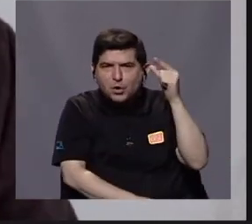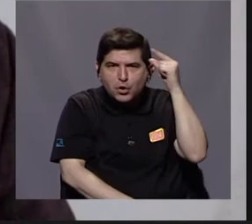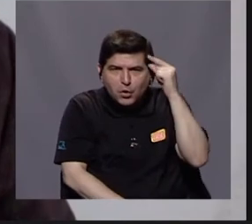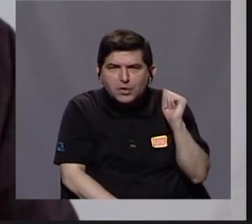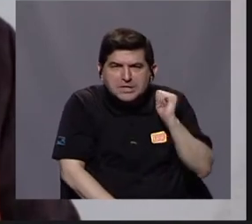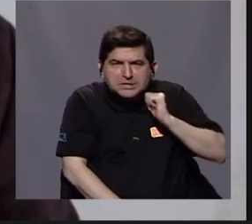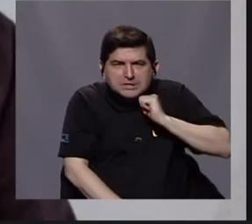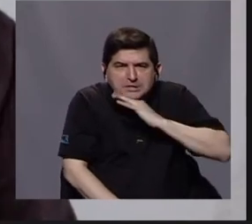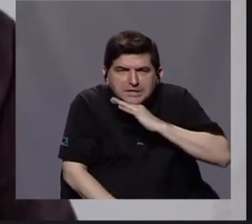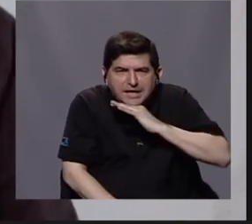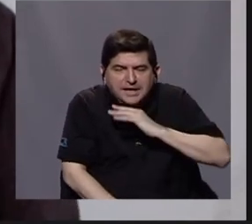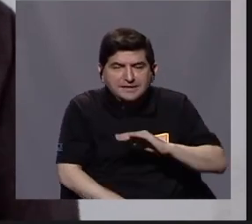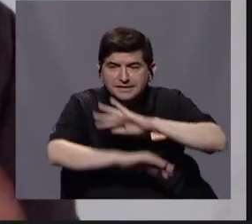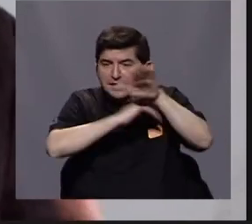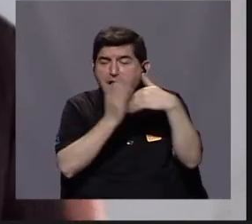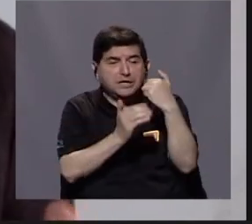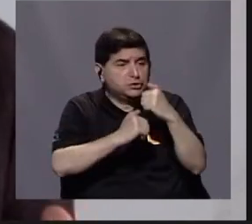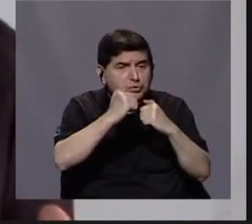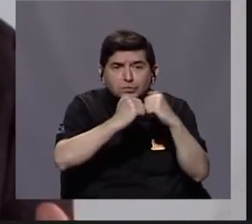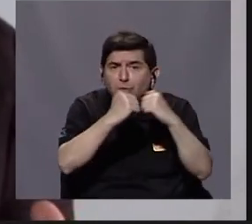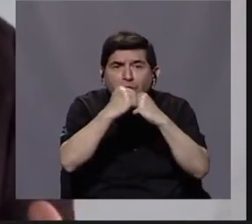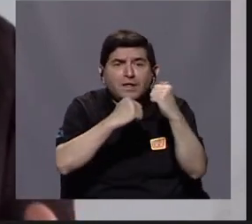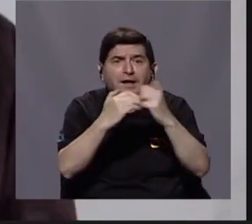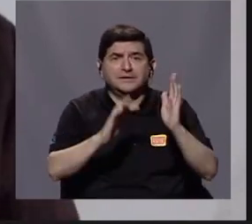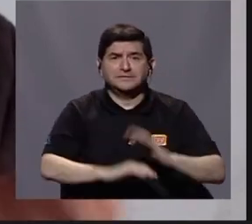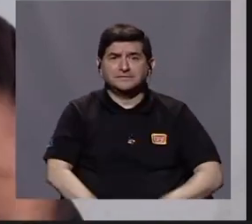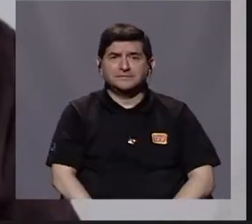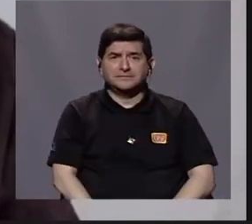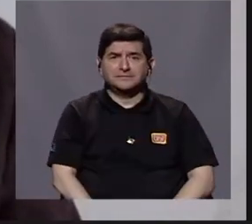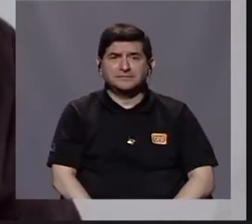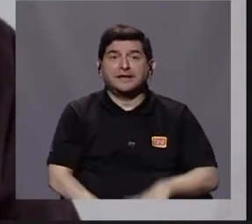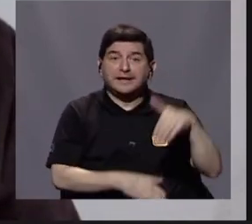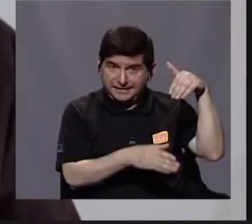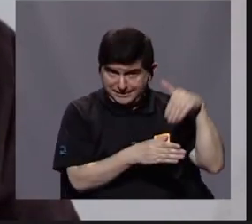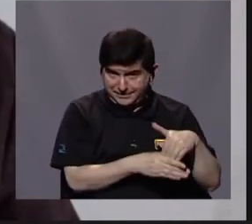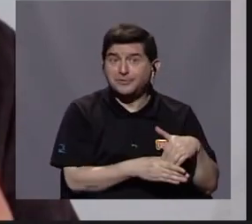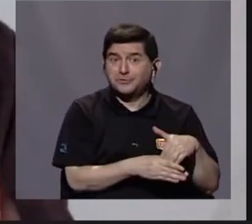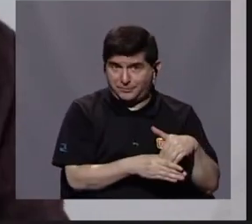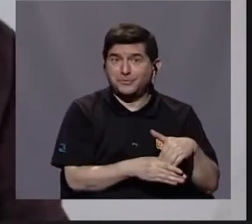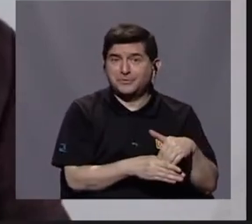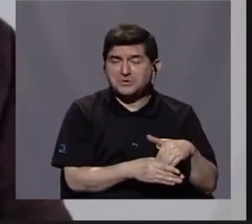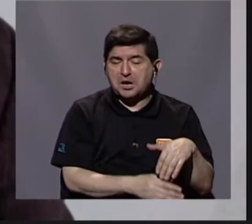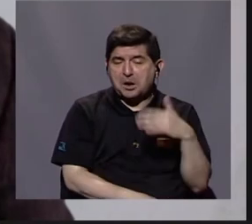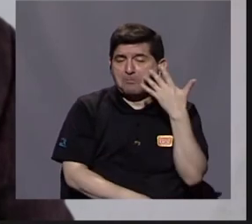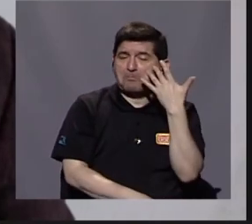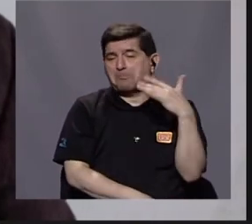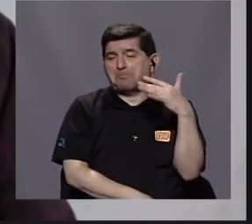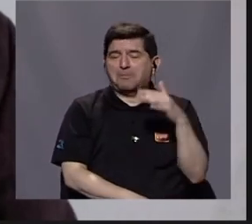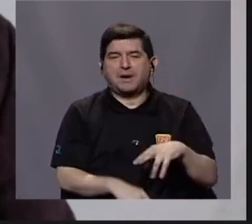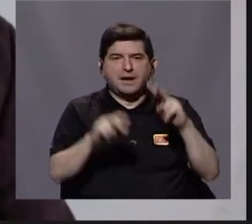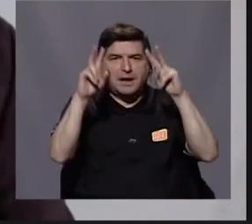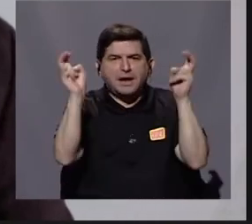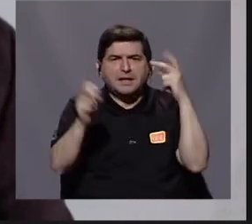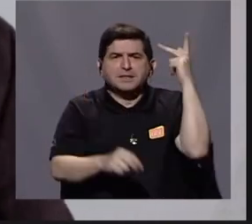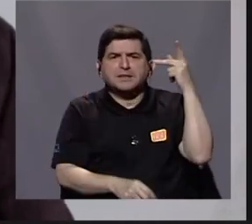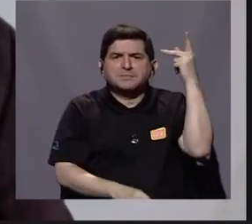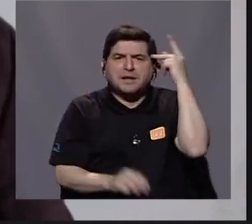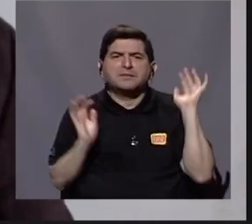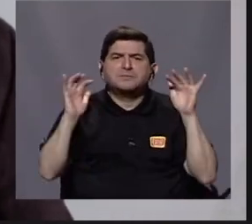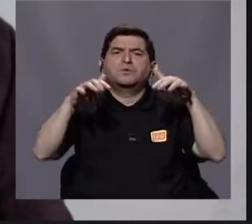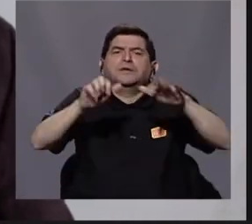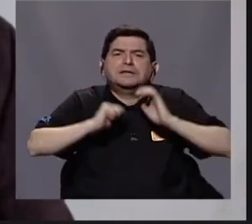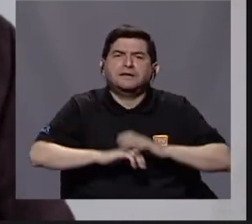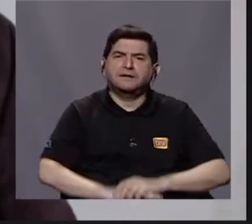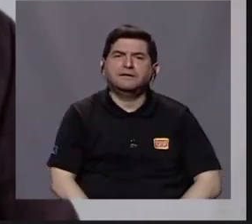corrupción en todas estas estructuras, incluyendo la simulación en el tema de las políticas migratorias.